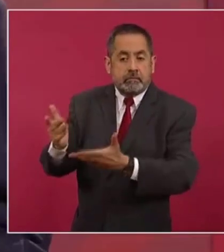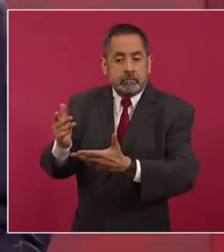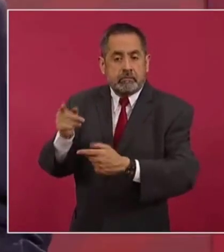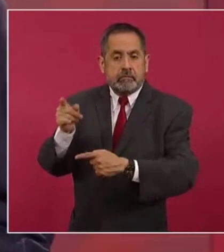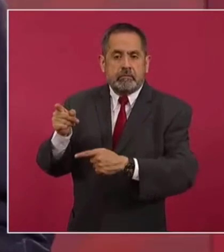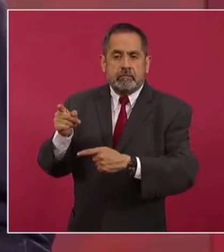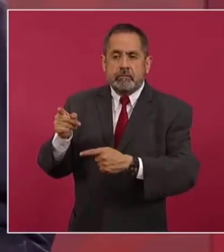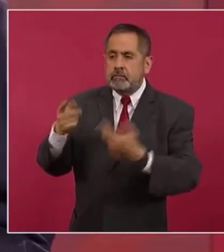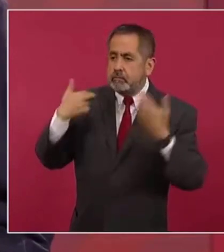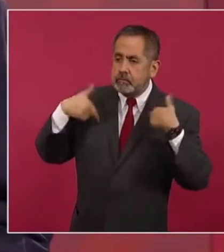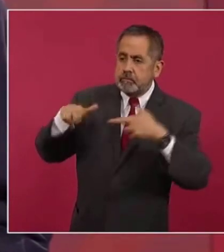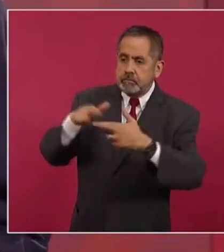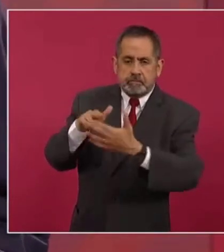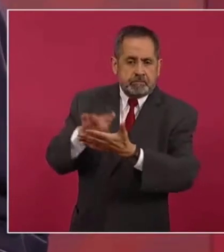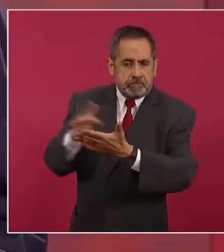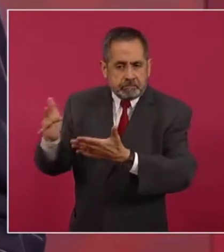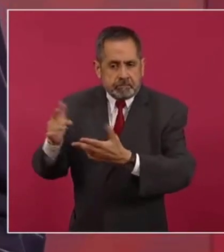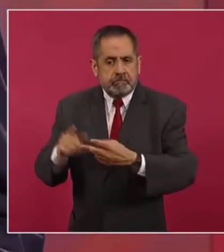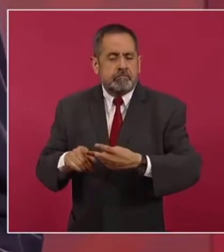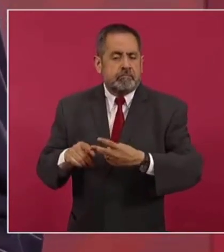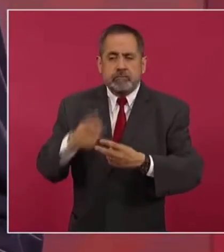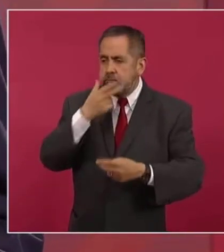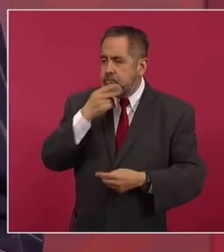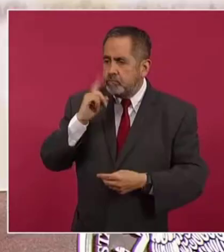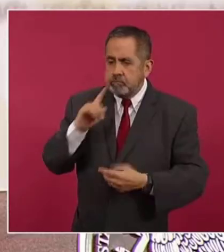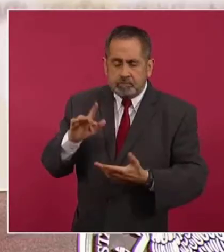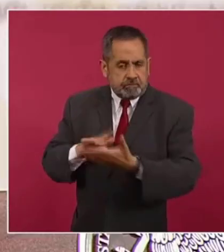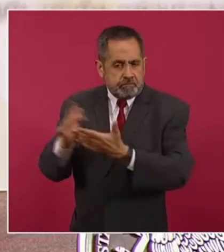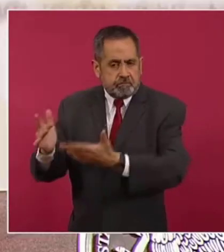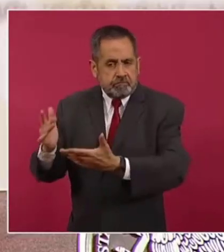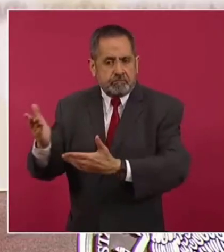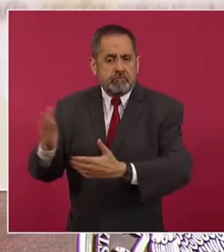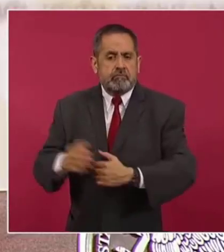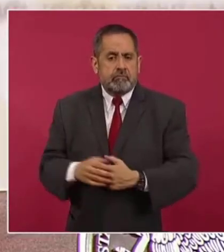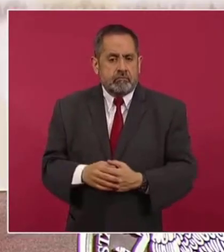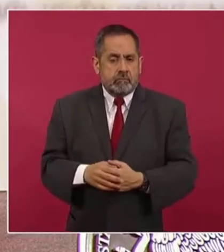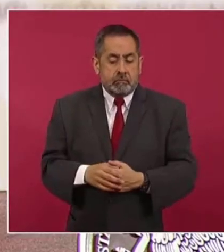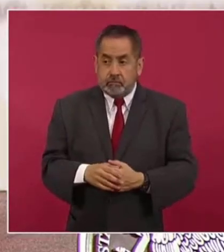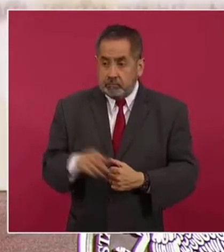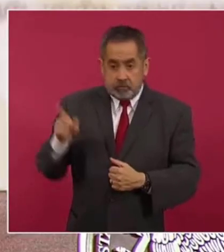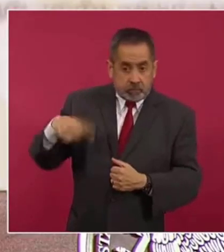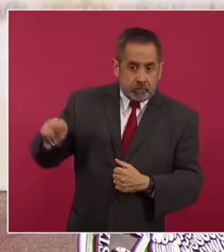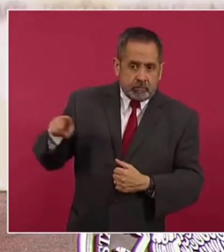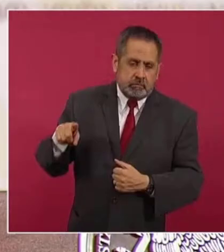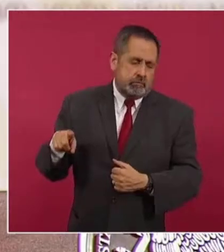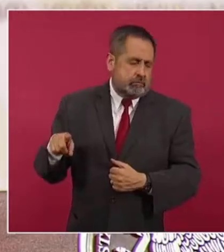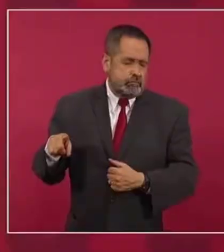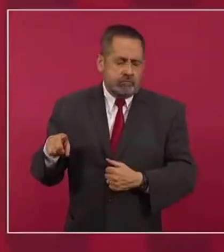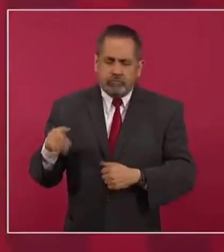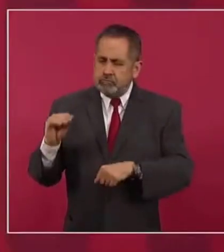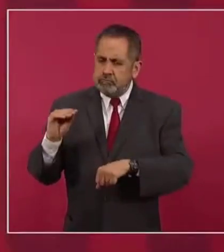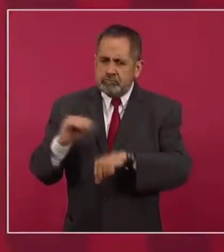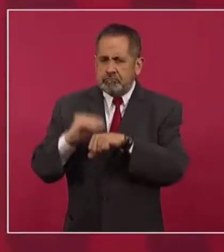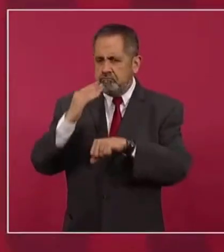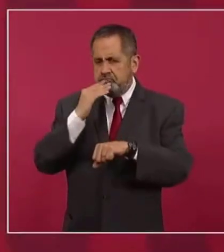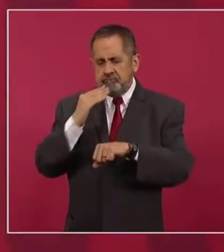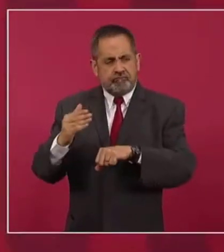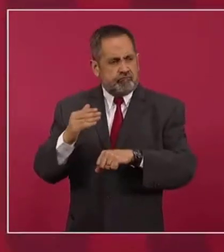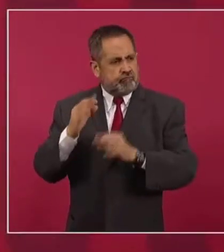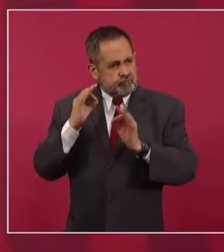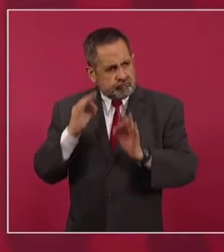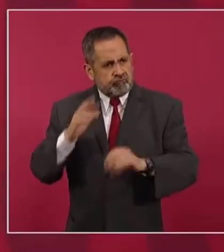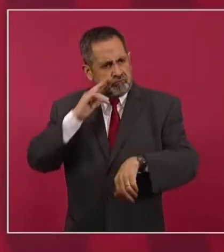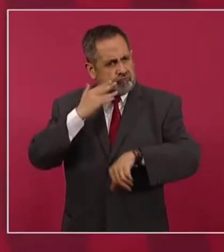las maestras, a los maestros que se han portado pero muy bien a la altura porque